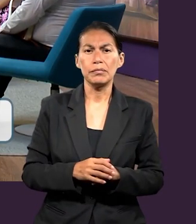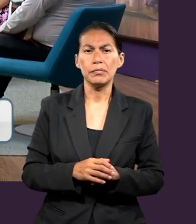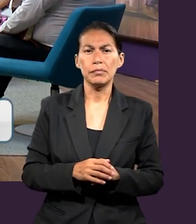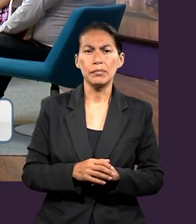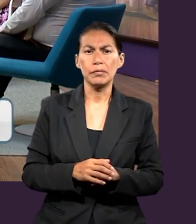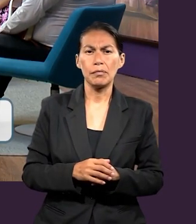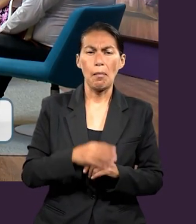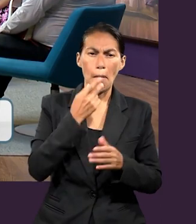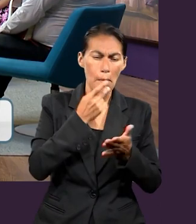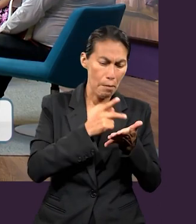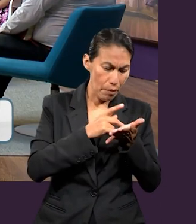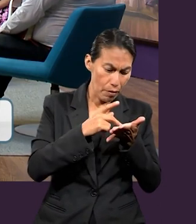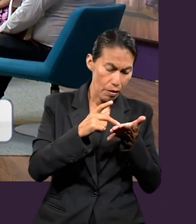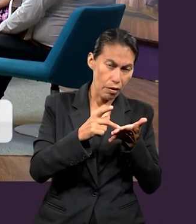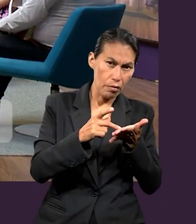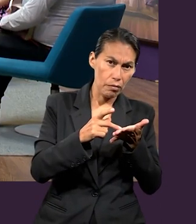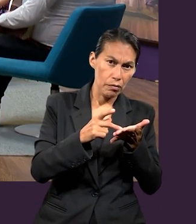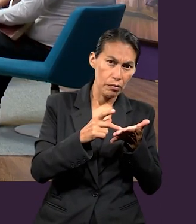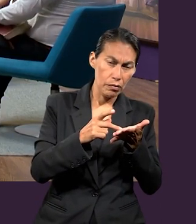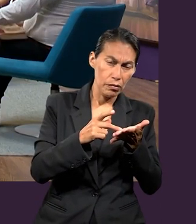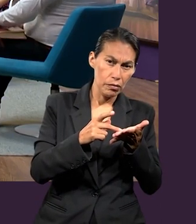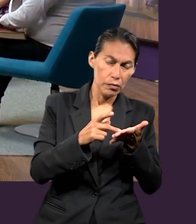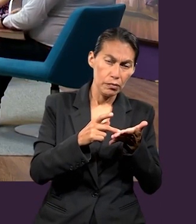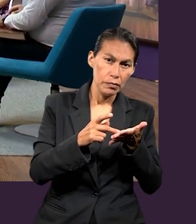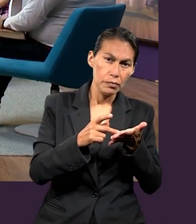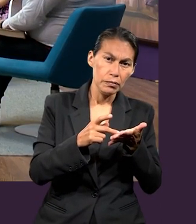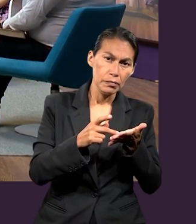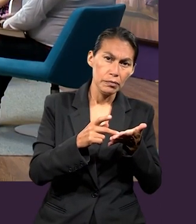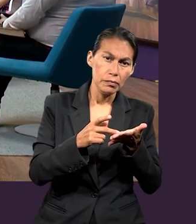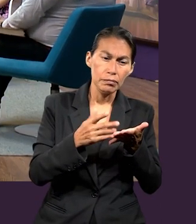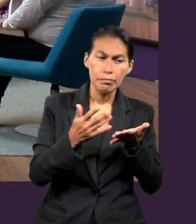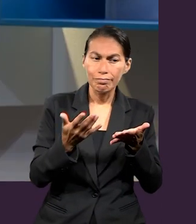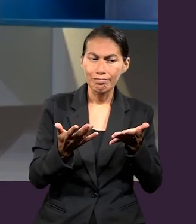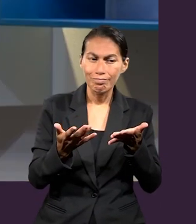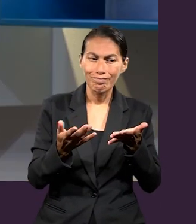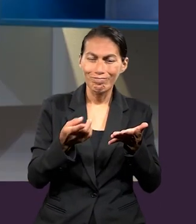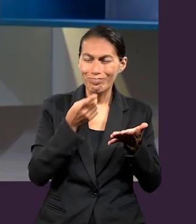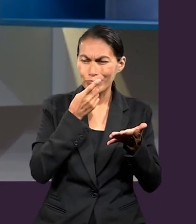que parece ser que Pablo fue teniendo un concepto